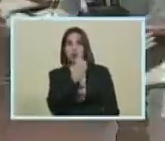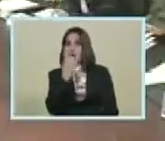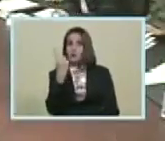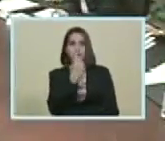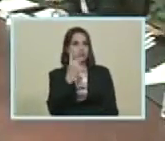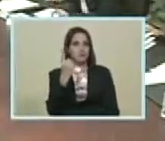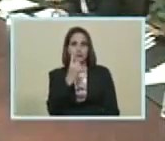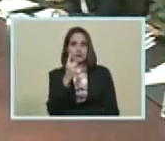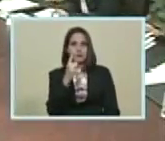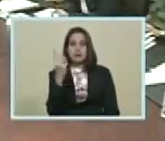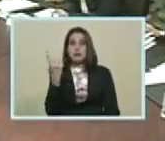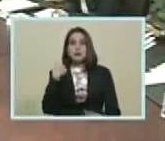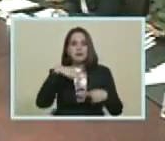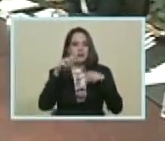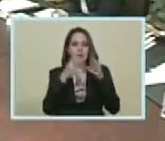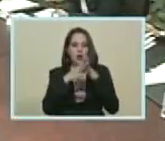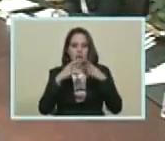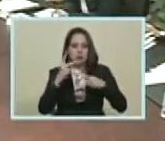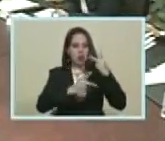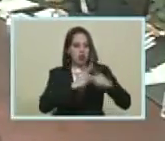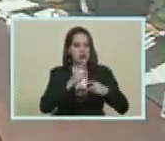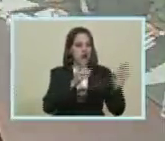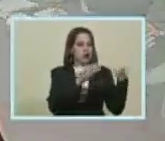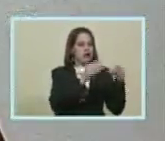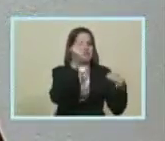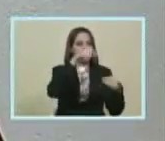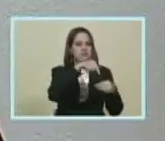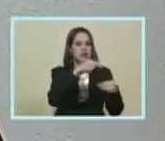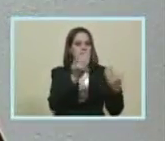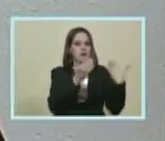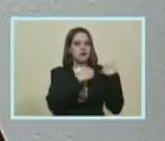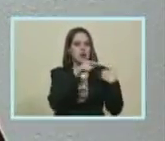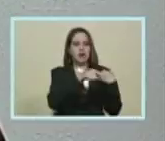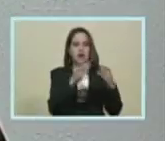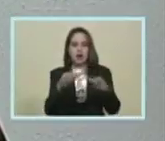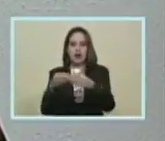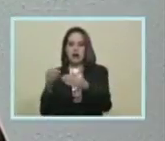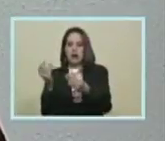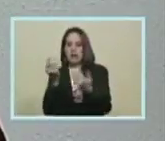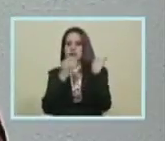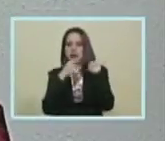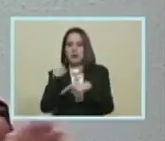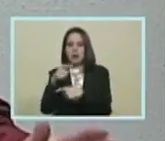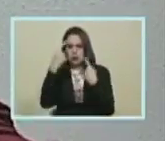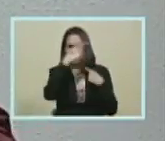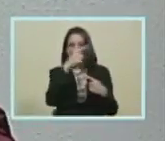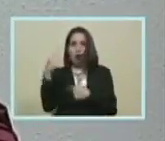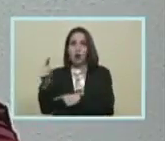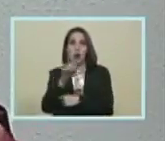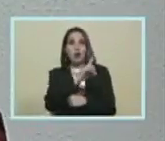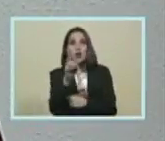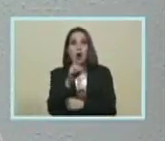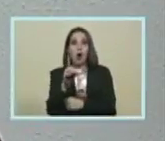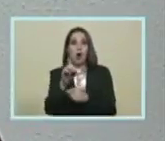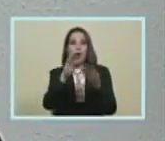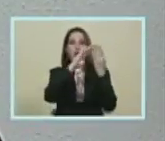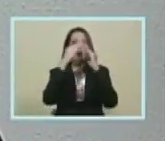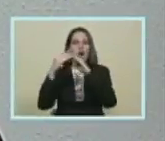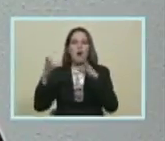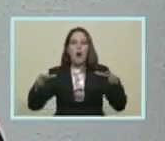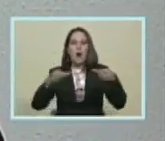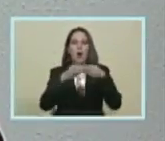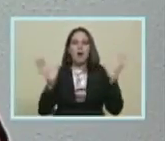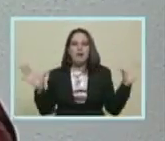un actor De la cadena productiva Es un compromiso Colectivo Usted lo acaba de mencionar Poder popular